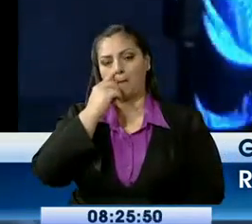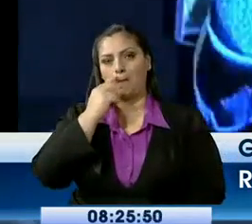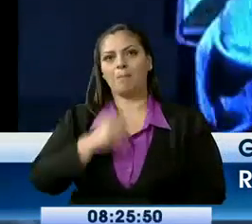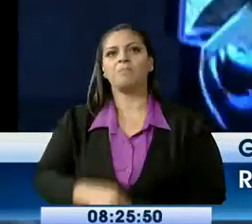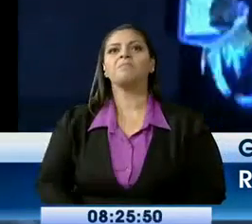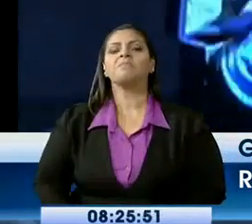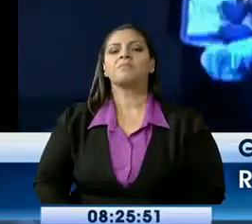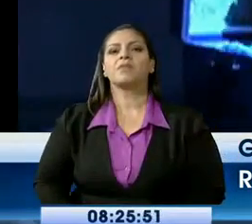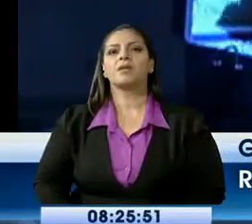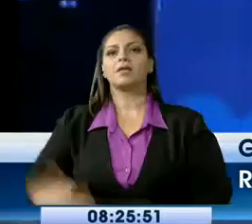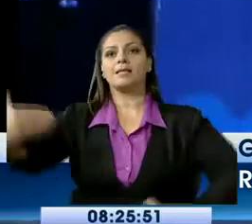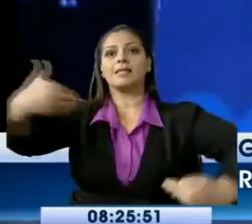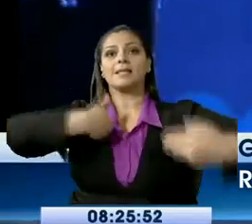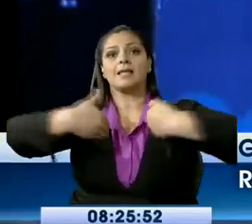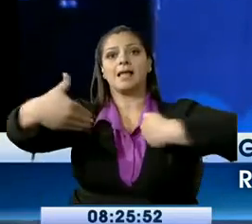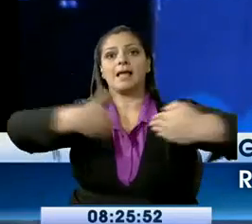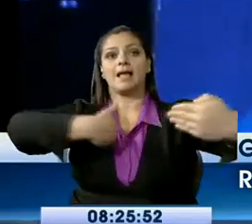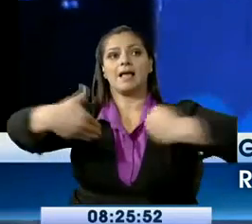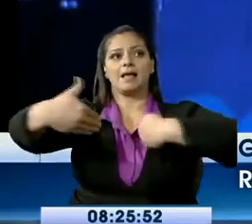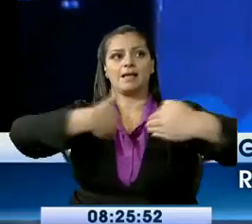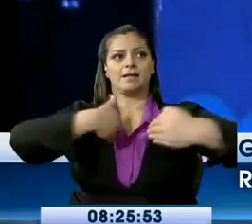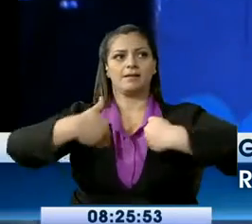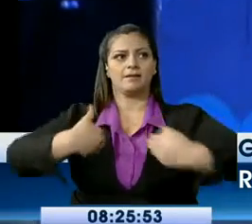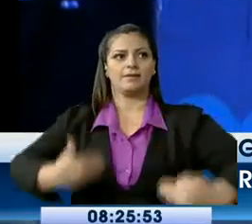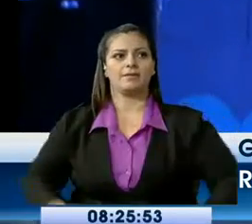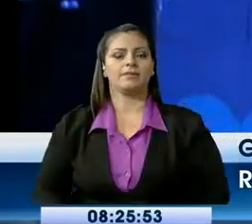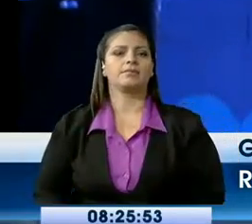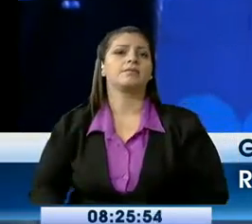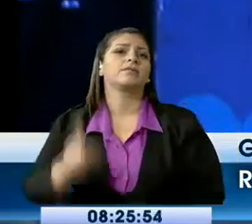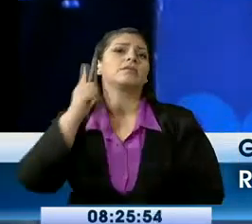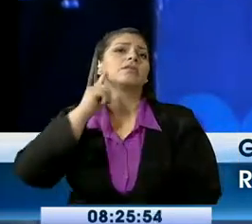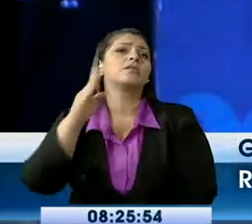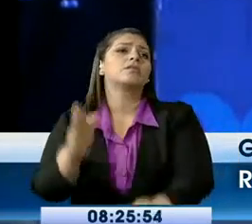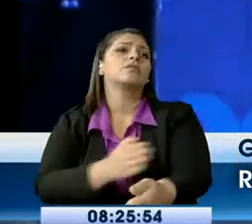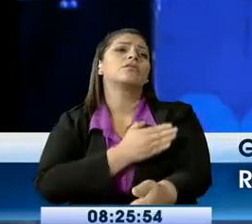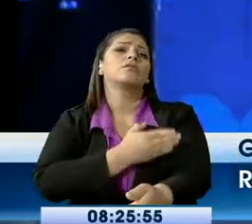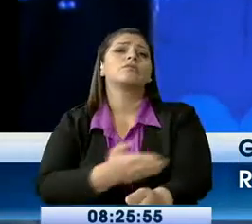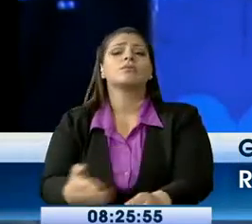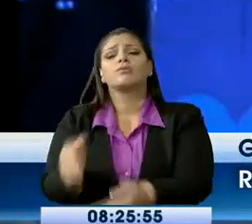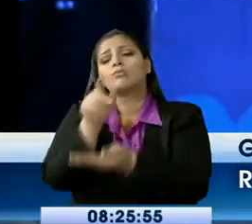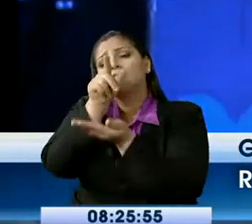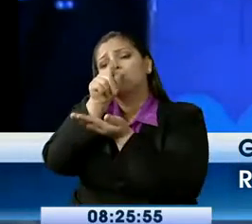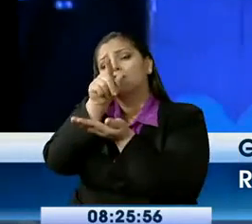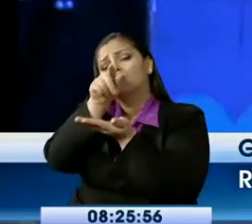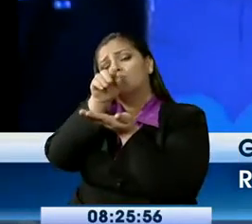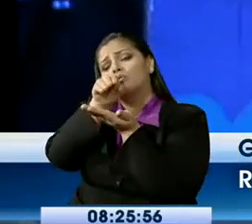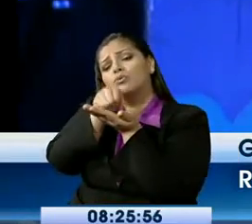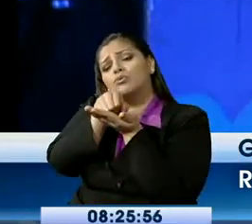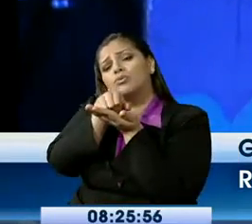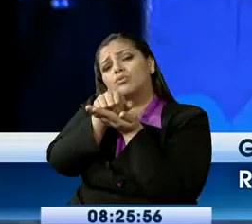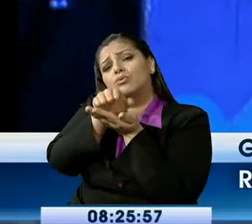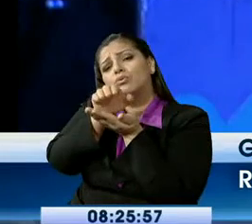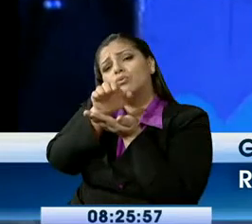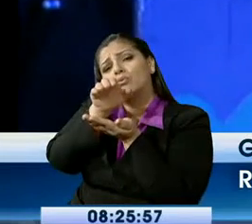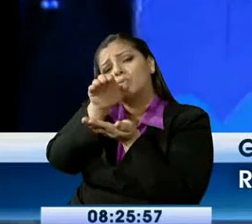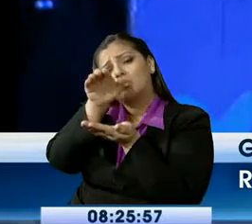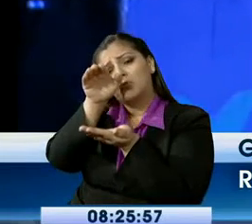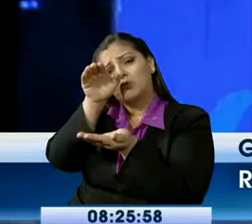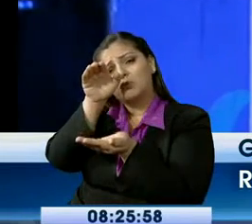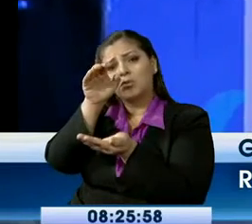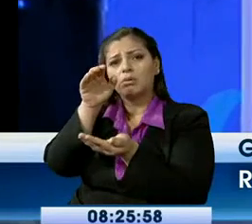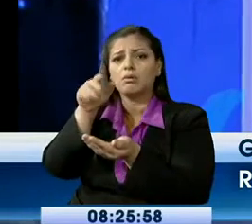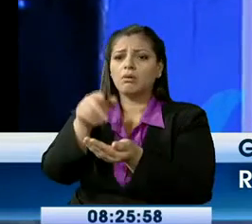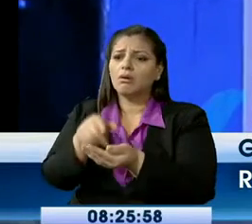presentan sus obras. El pollito también creció, pero nunca lo